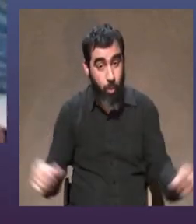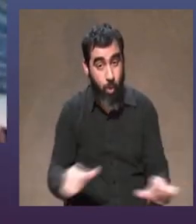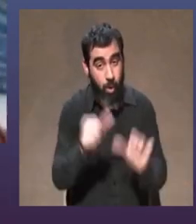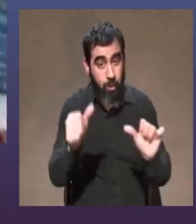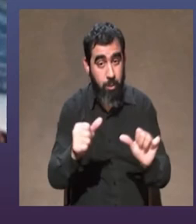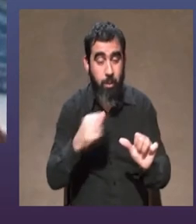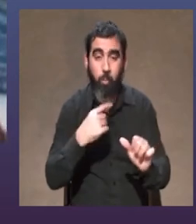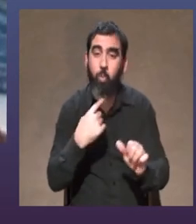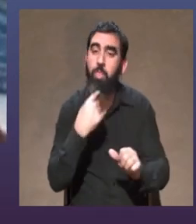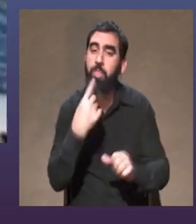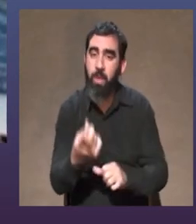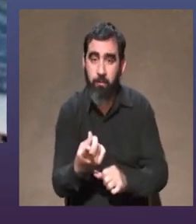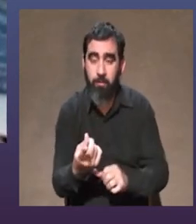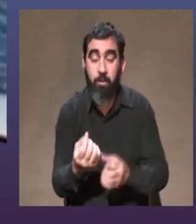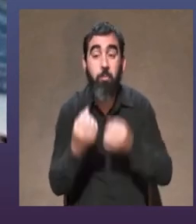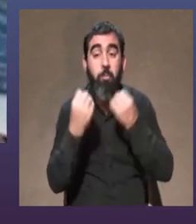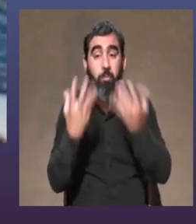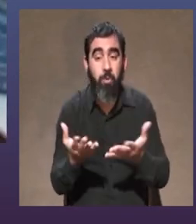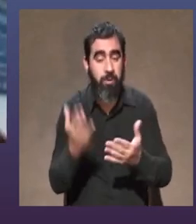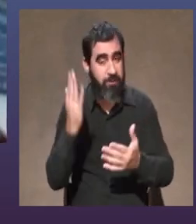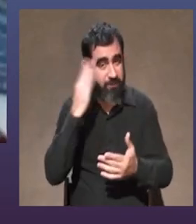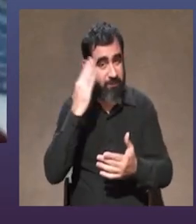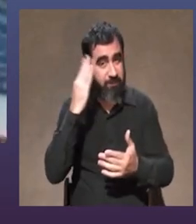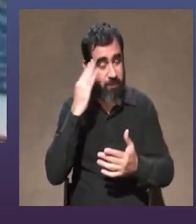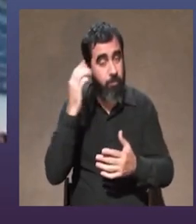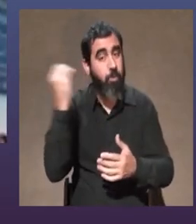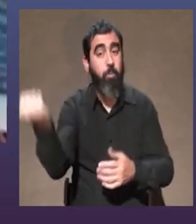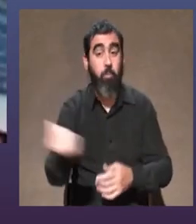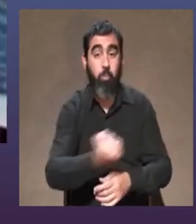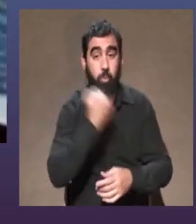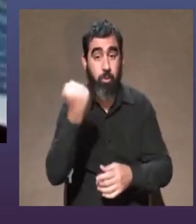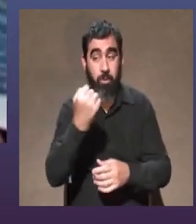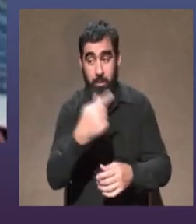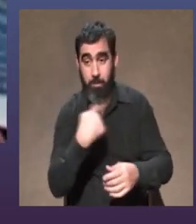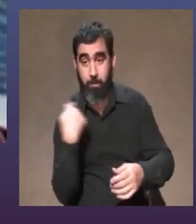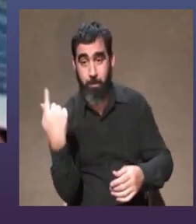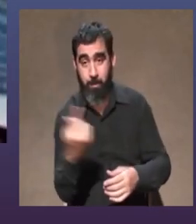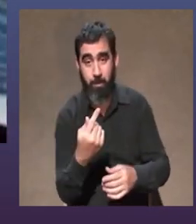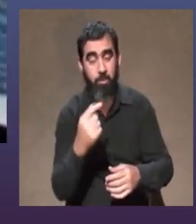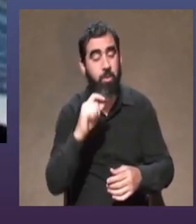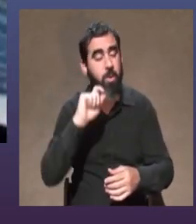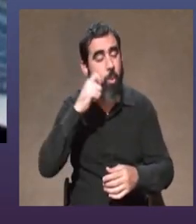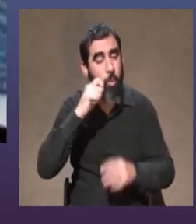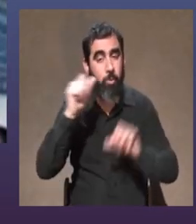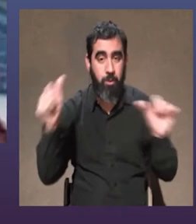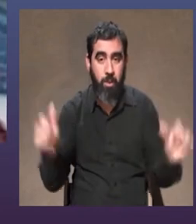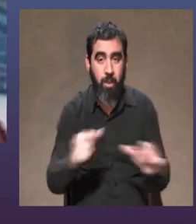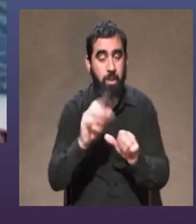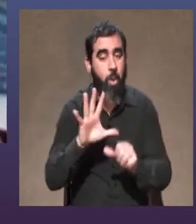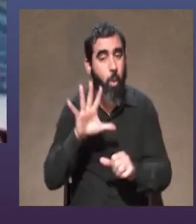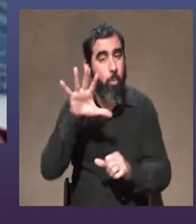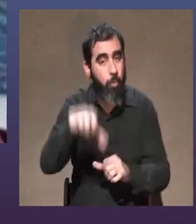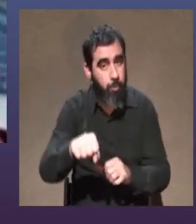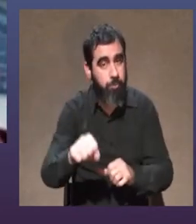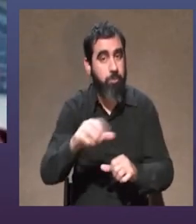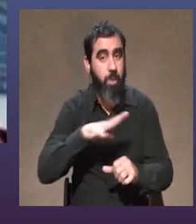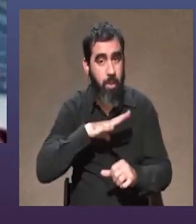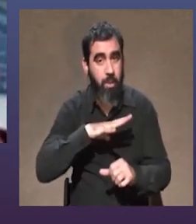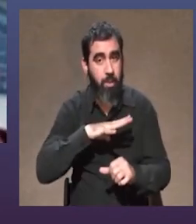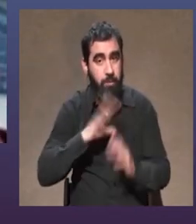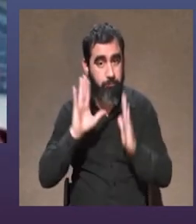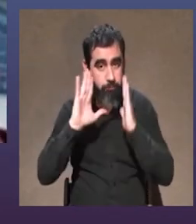actividad muy frágil porque sabemos nosotros lo importante que es para nosotros lo que nos gusta hacer el compromiso